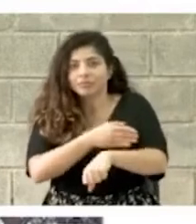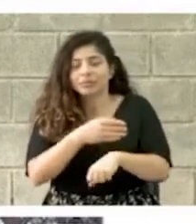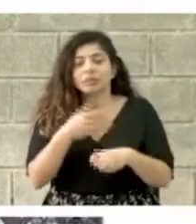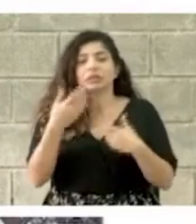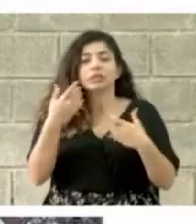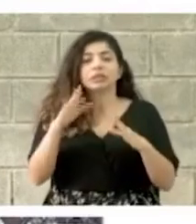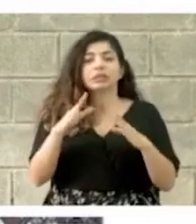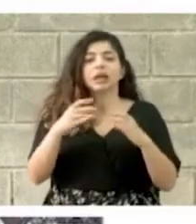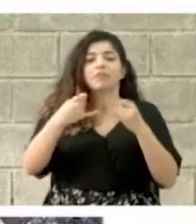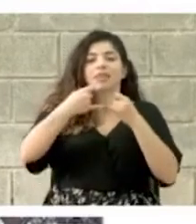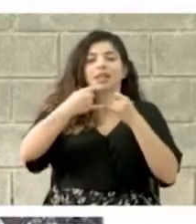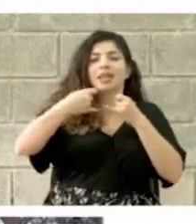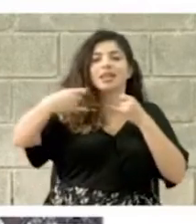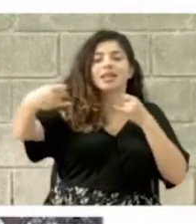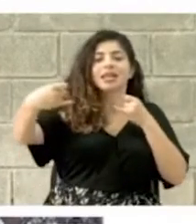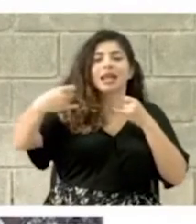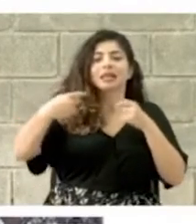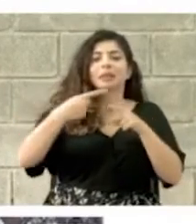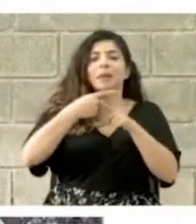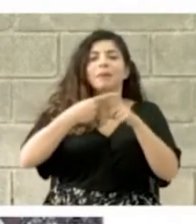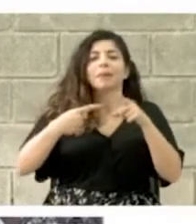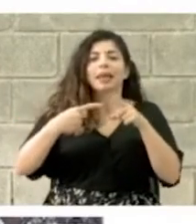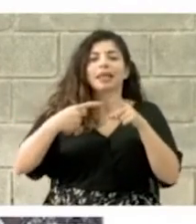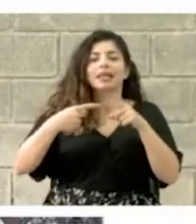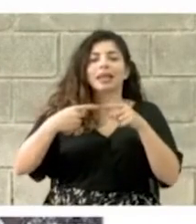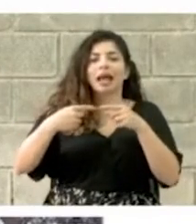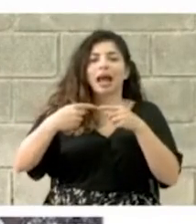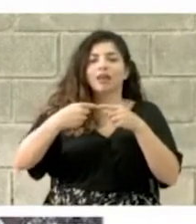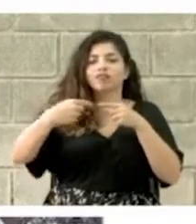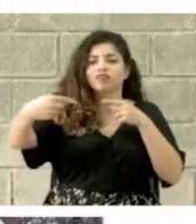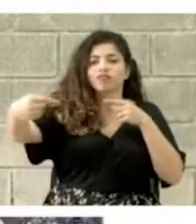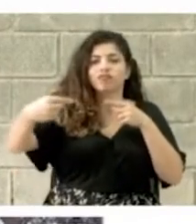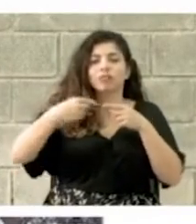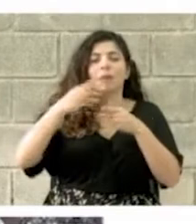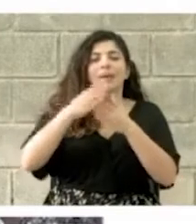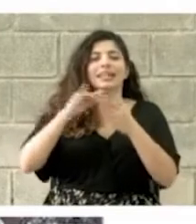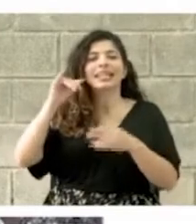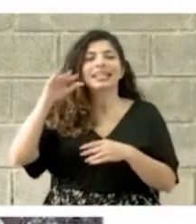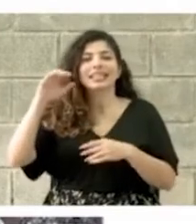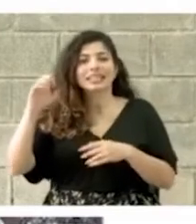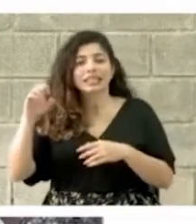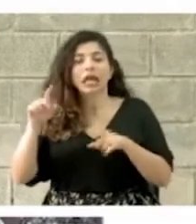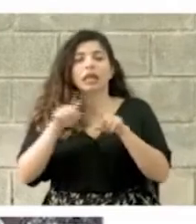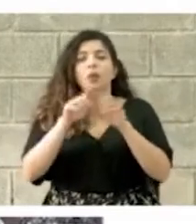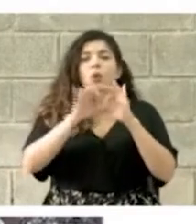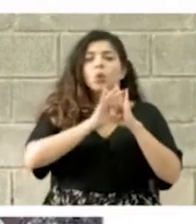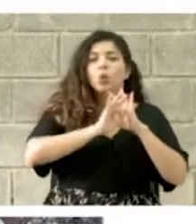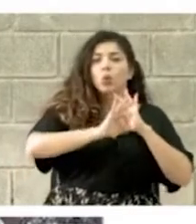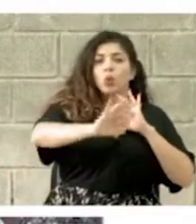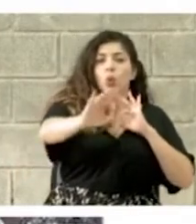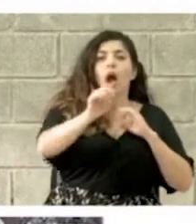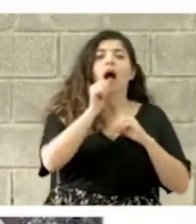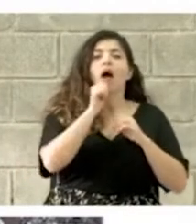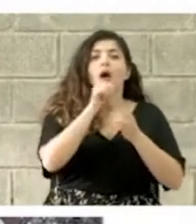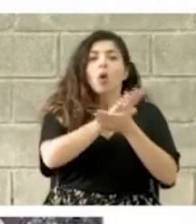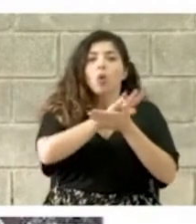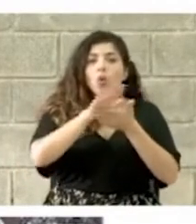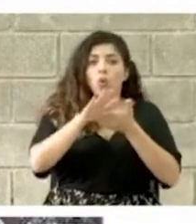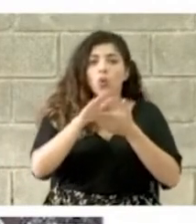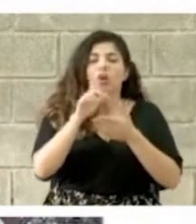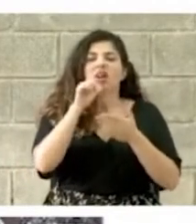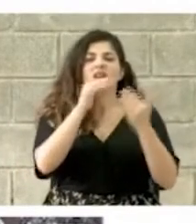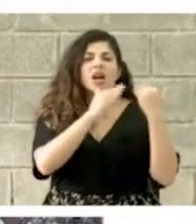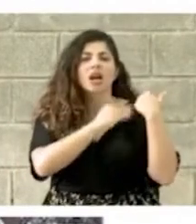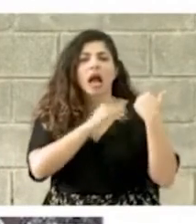trasladado líneas de media tensión por parte del ICE. Se ha trasladado tubería de agua potable por